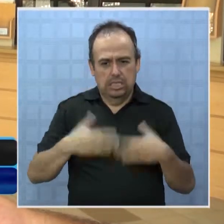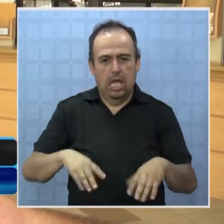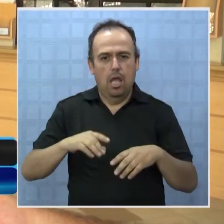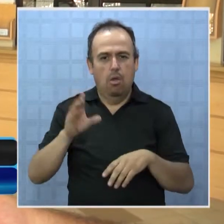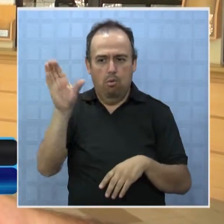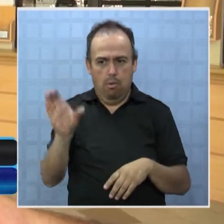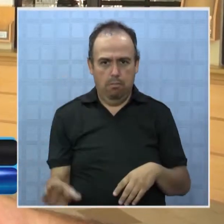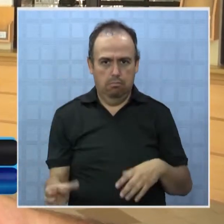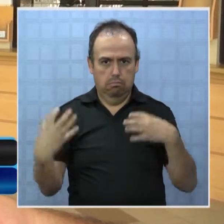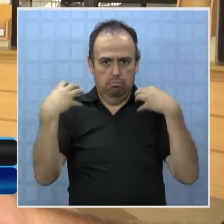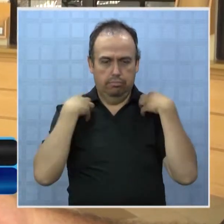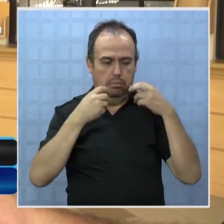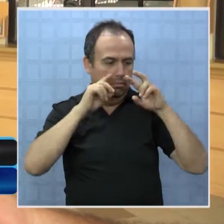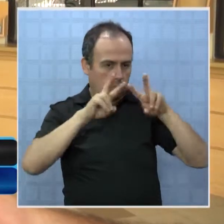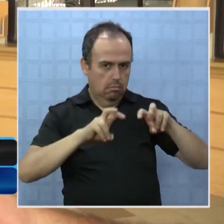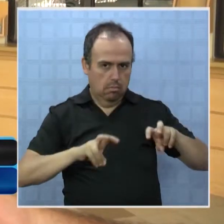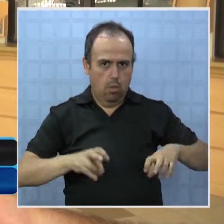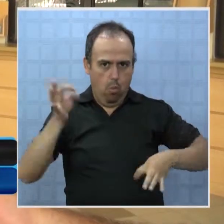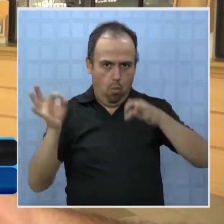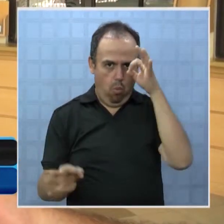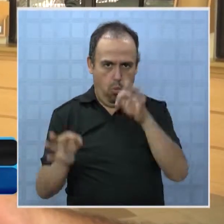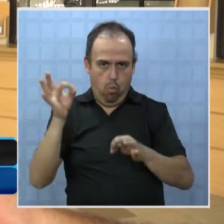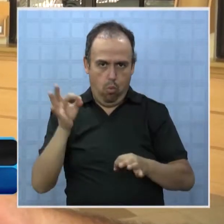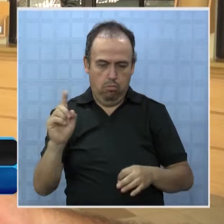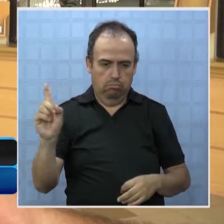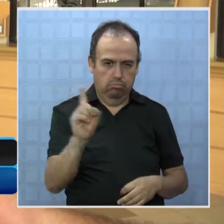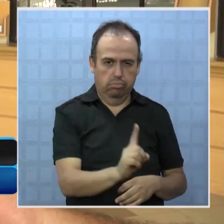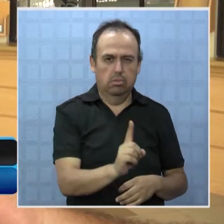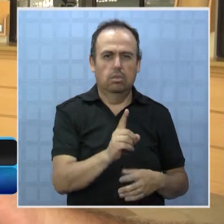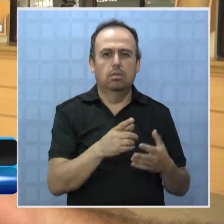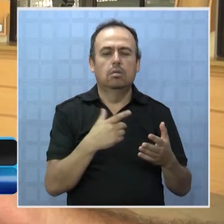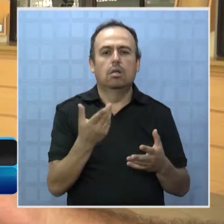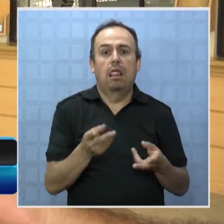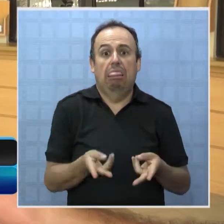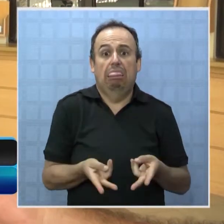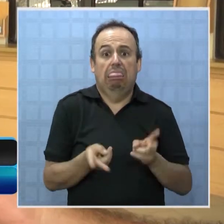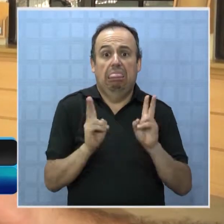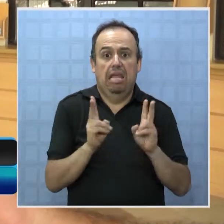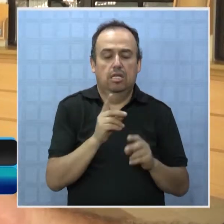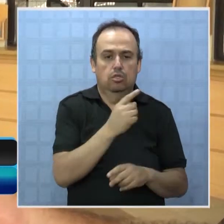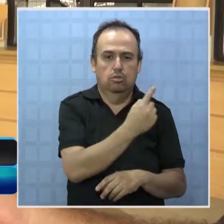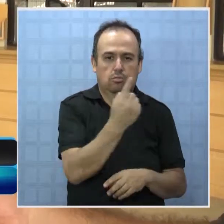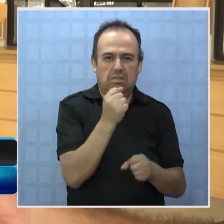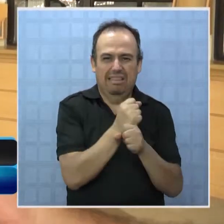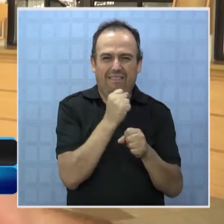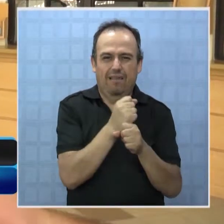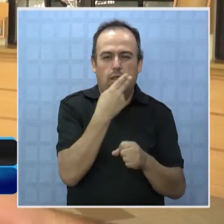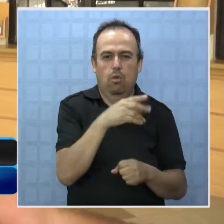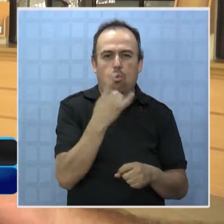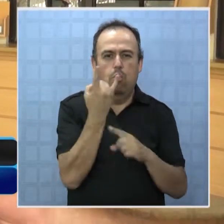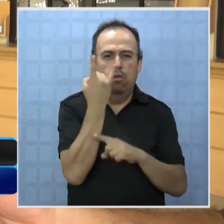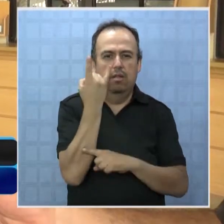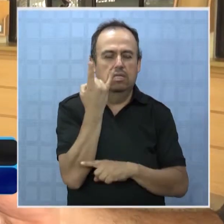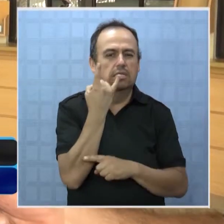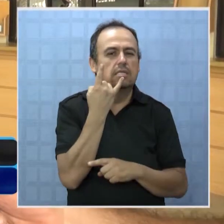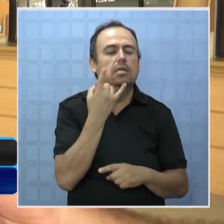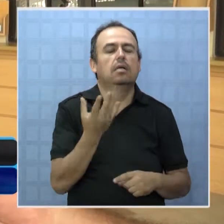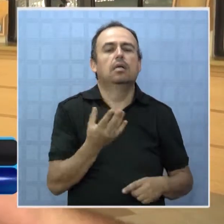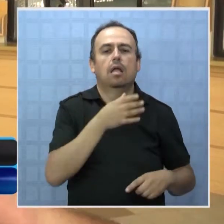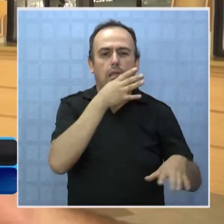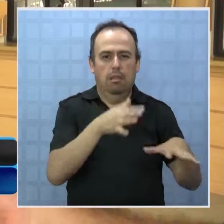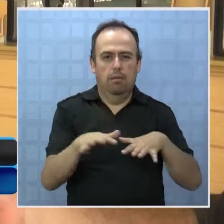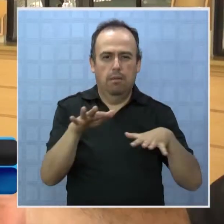síndico judicialmente establecido. Hay que precaver los derechos de los trabajadores, nosotros hemos estado asesorando